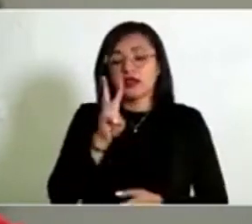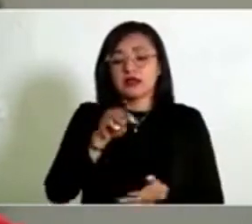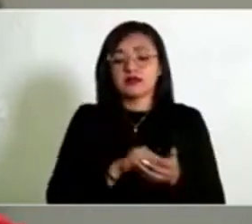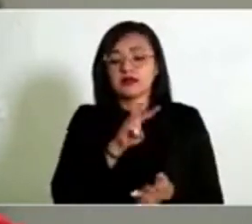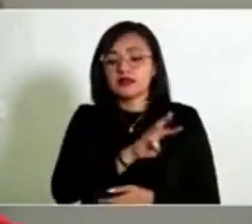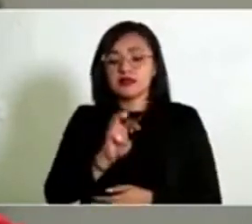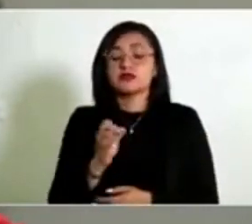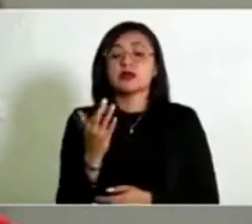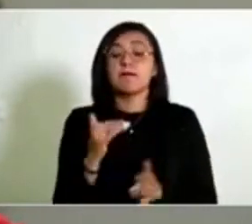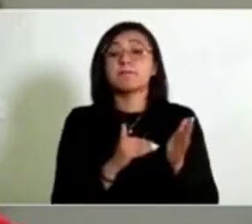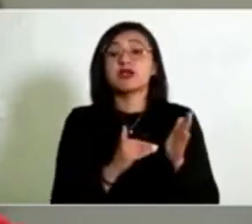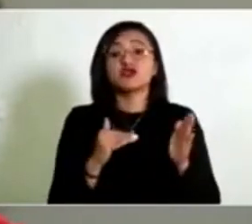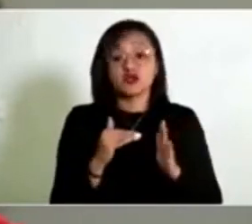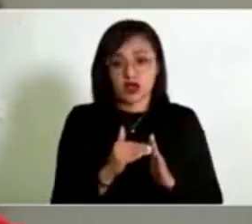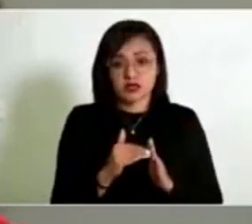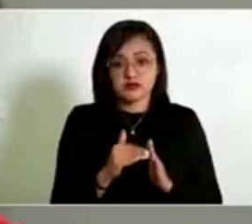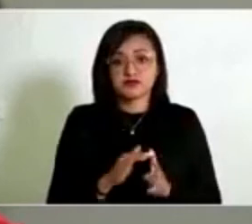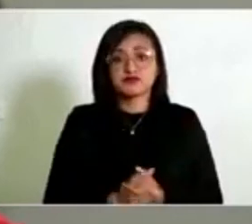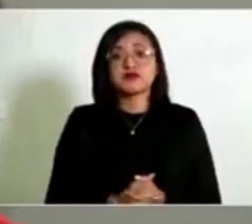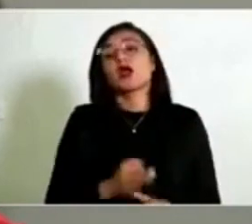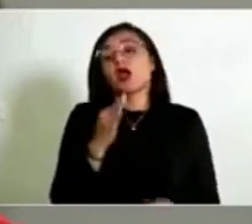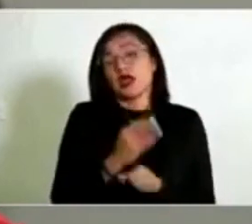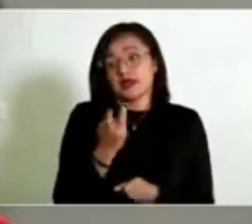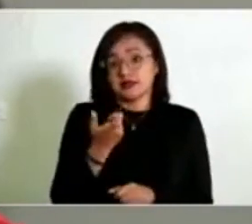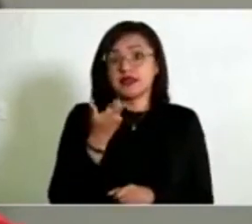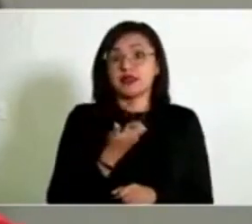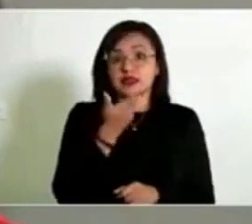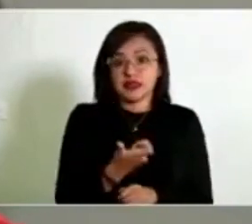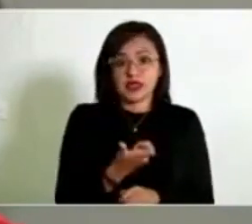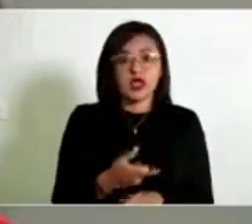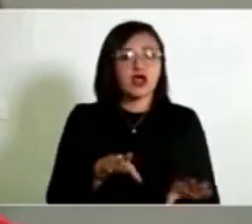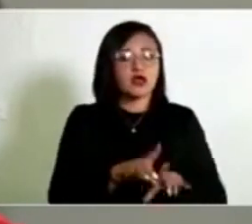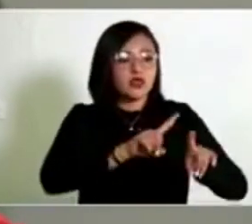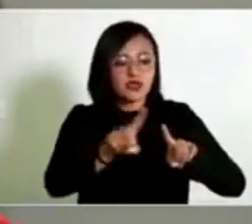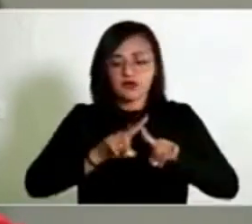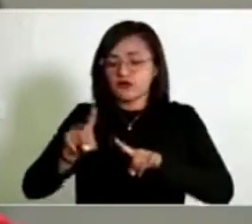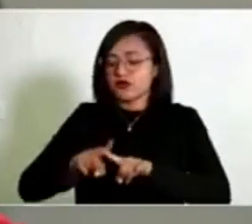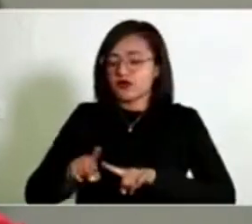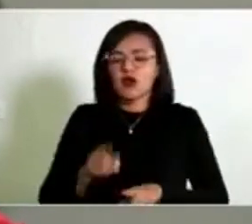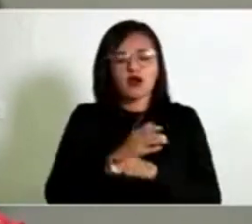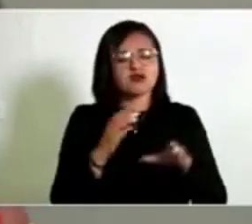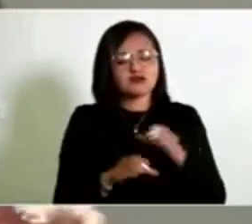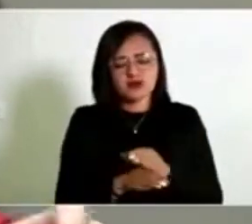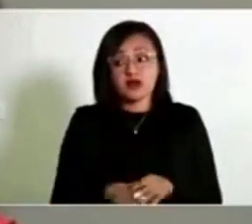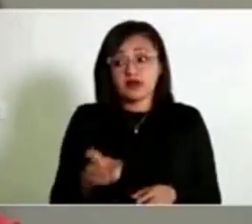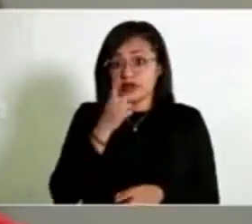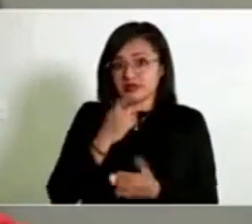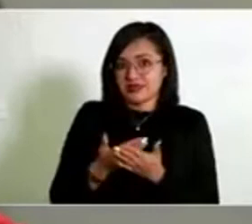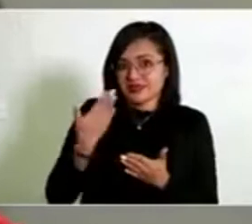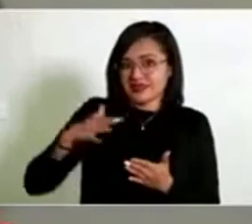millones de pesos. Este recurso está destinado en diversas estrategias y como bien dijo el